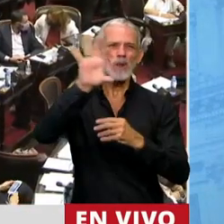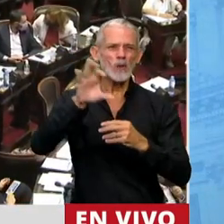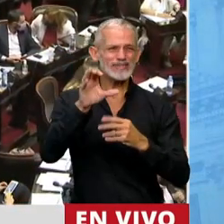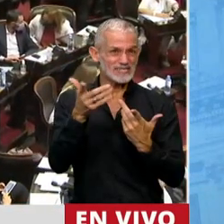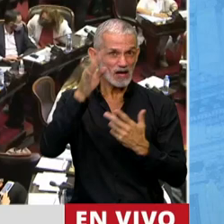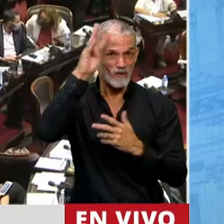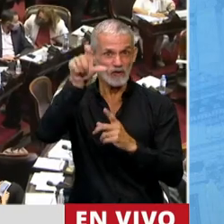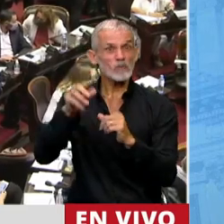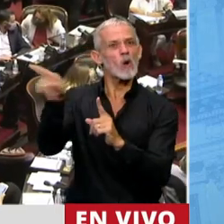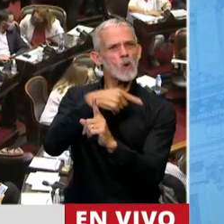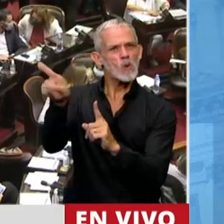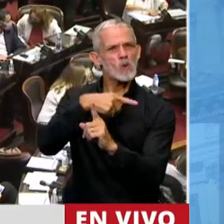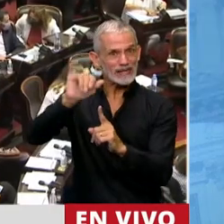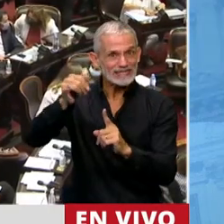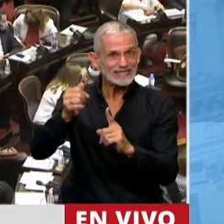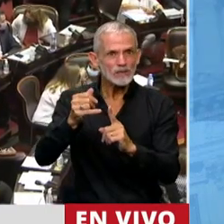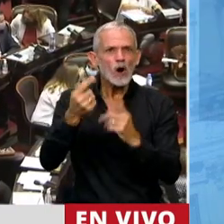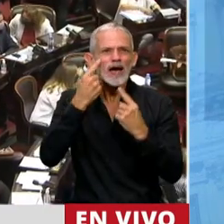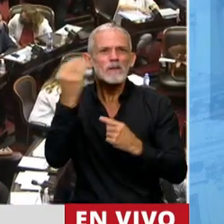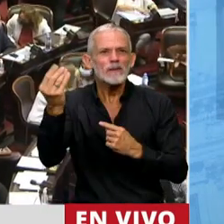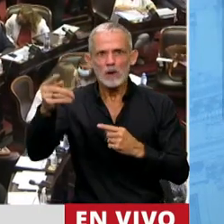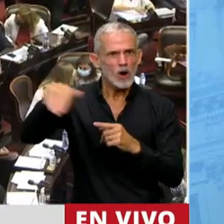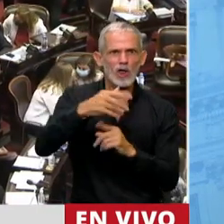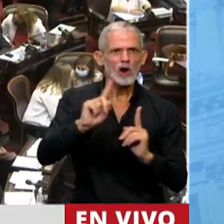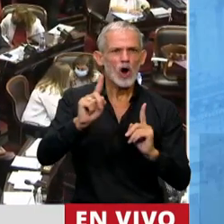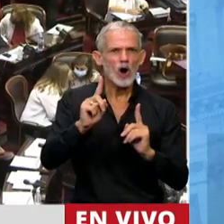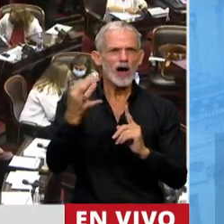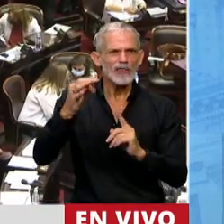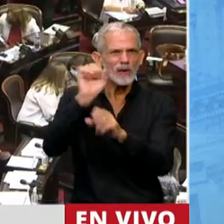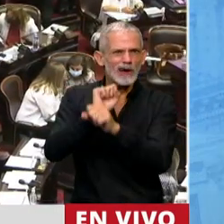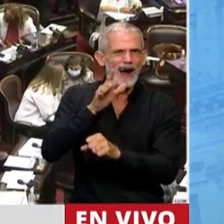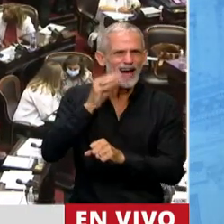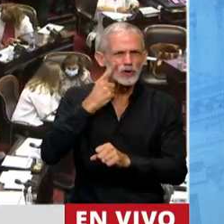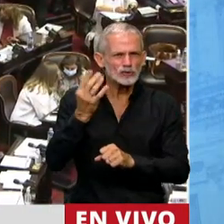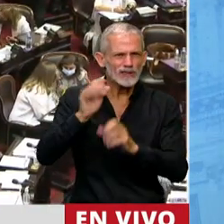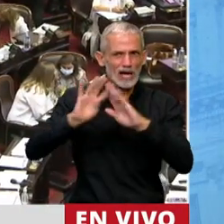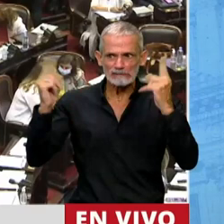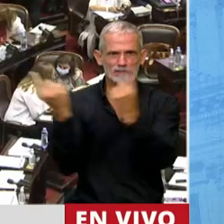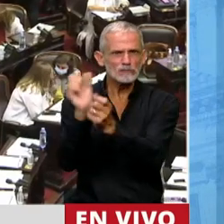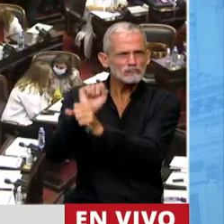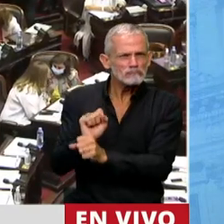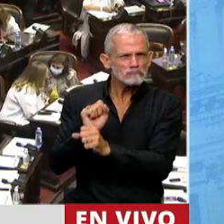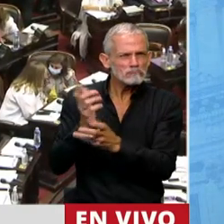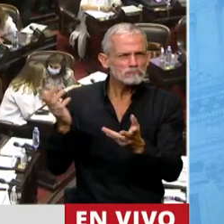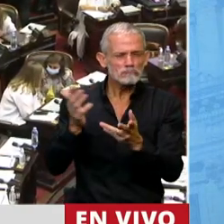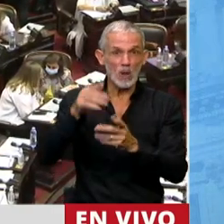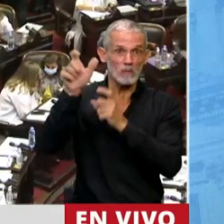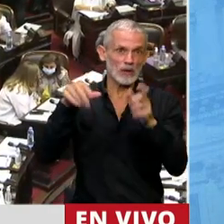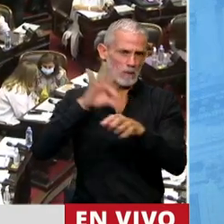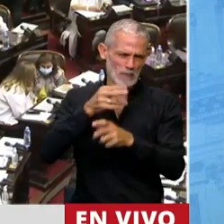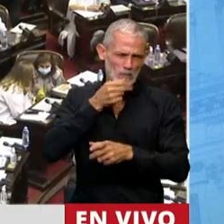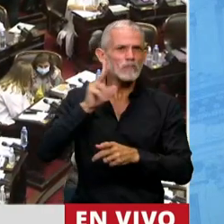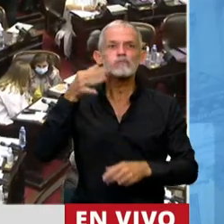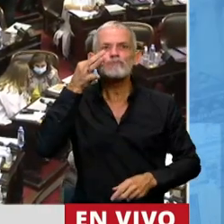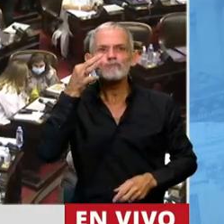los formoseños no. Con hisopado negativo, 14 días recluidos en centros de reclusión en los que no hay personal sanitario y nosotros lo